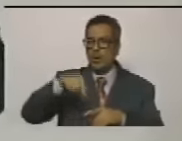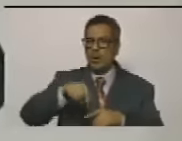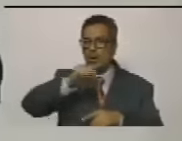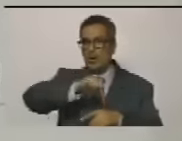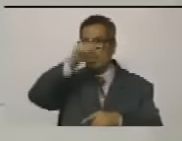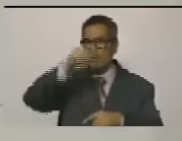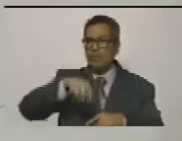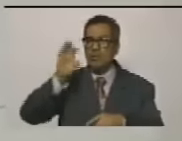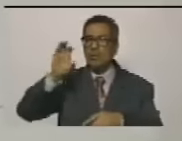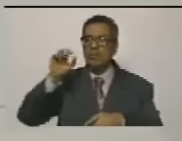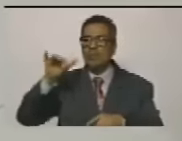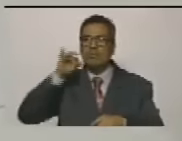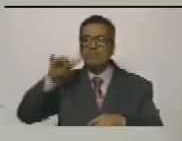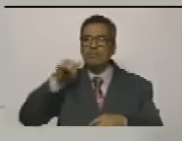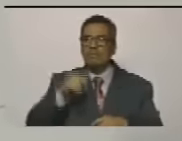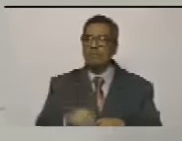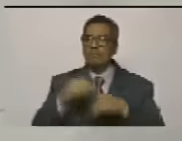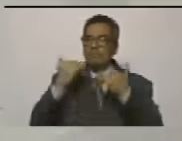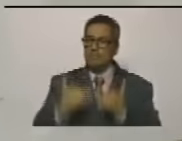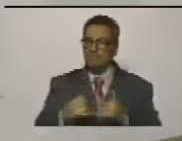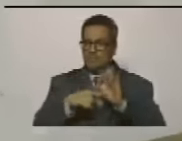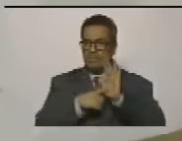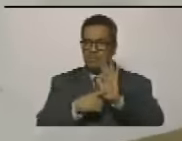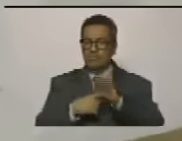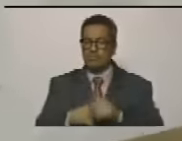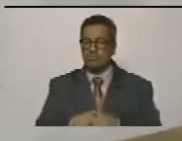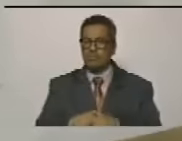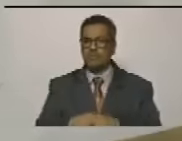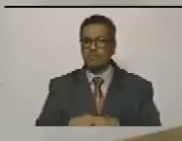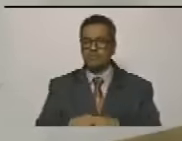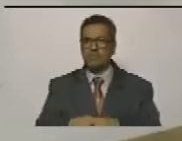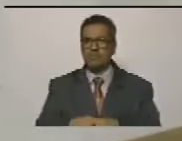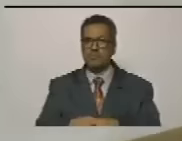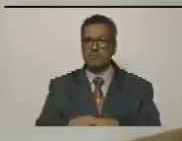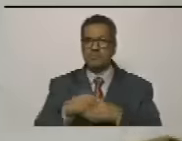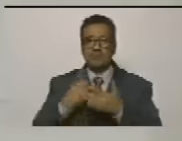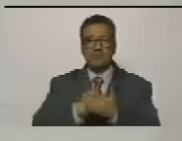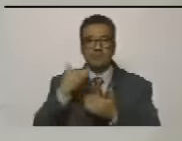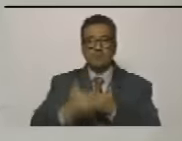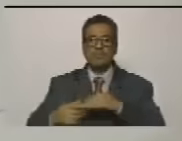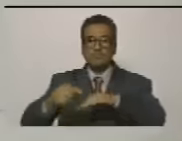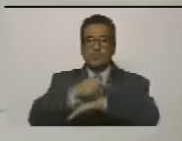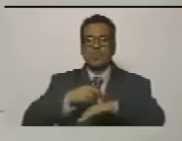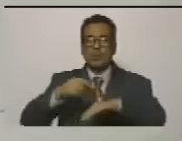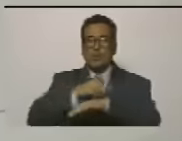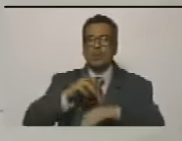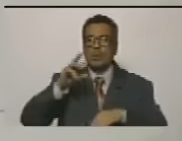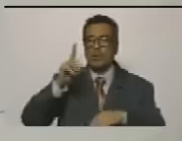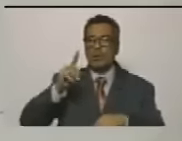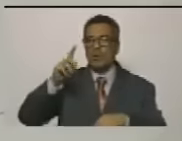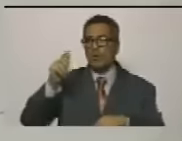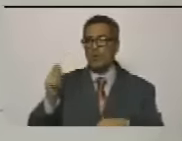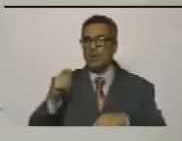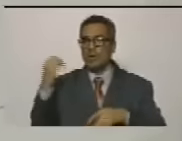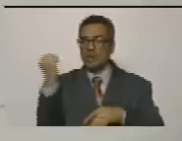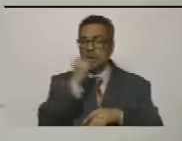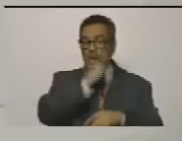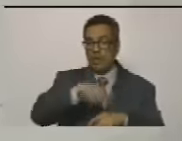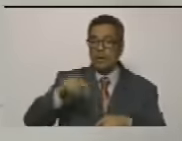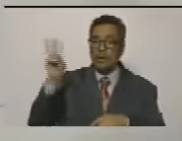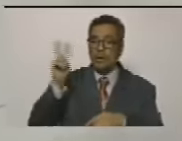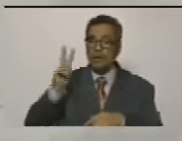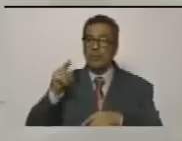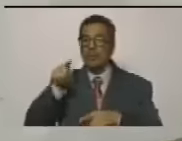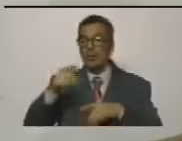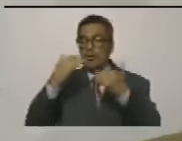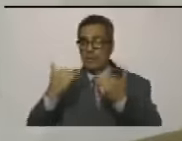todo eso fue denunciado y todo eso ya fue develado los planes del gobierno de Donald Trump para atacar a Venezuela todo eso